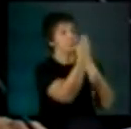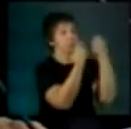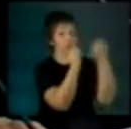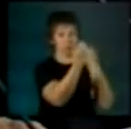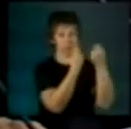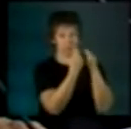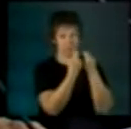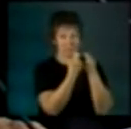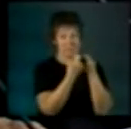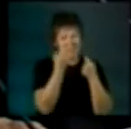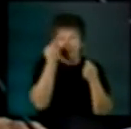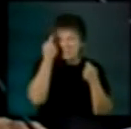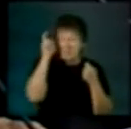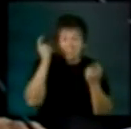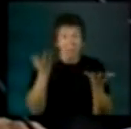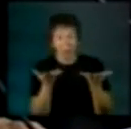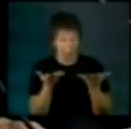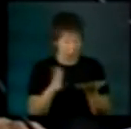nada